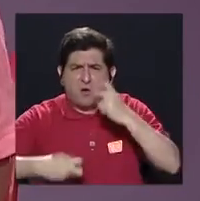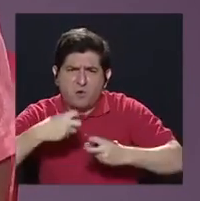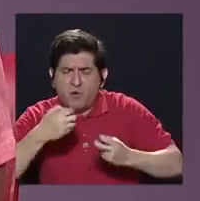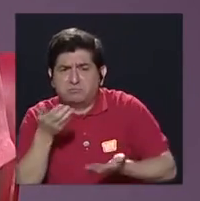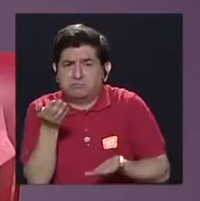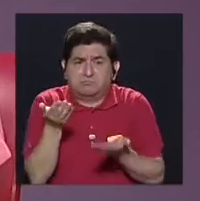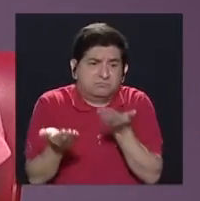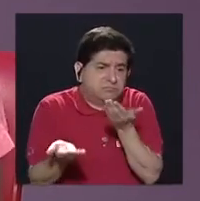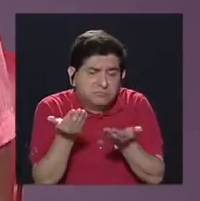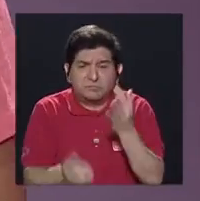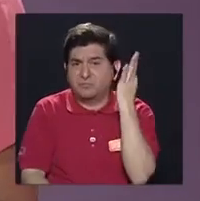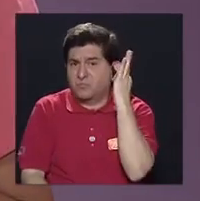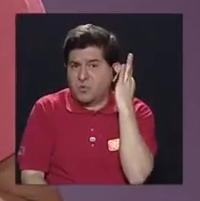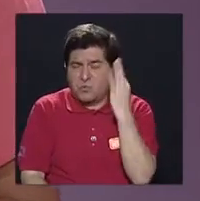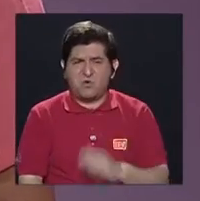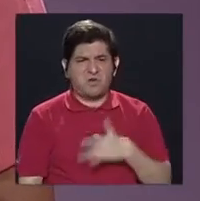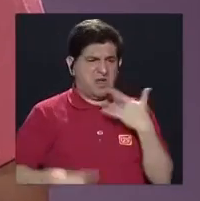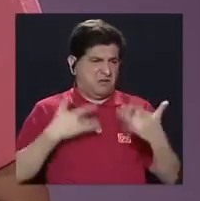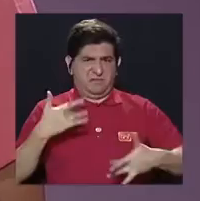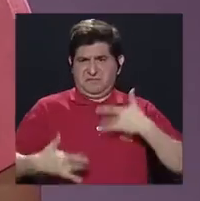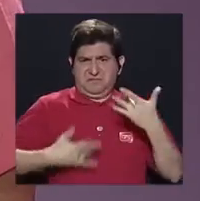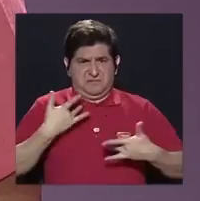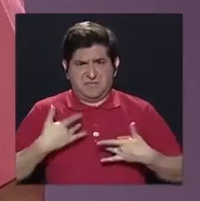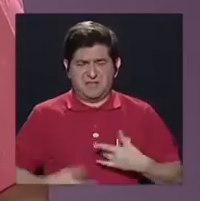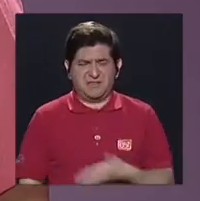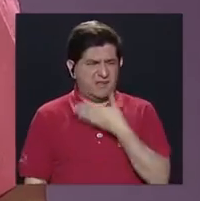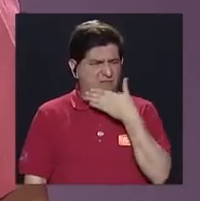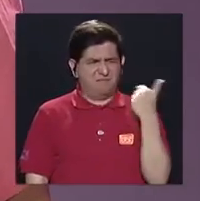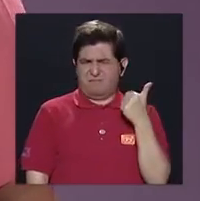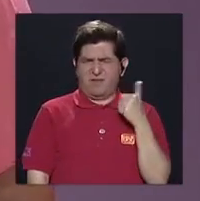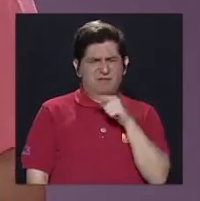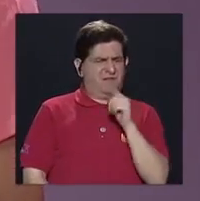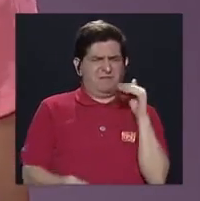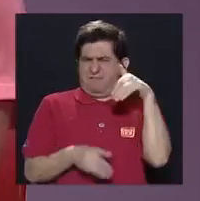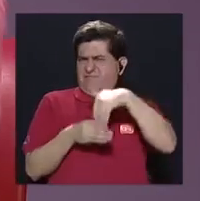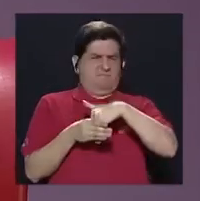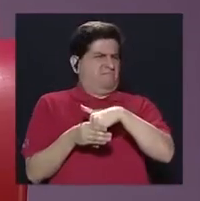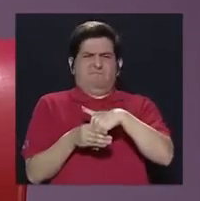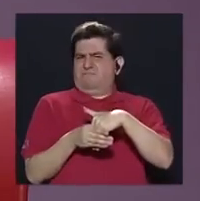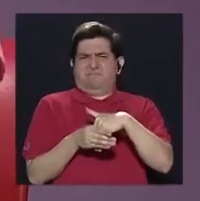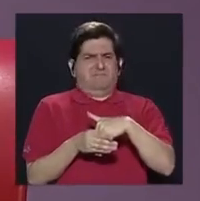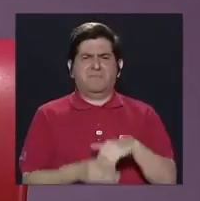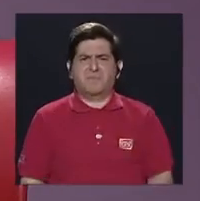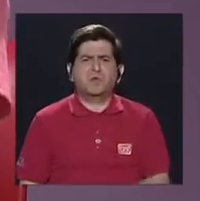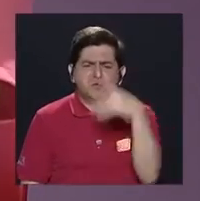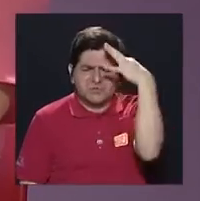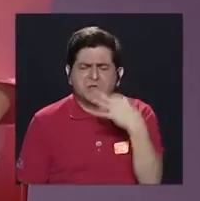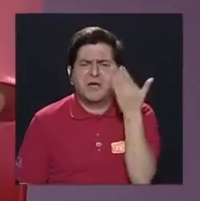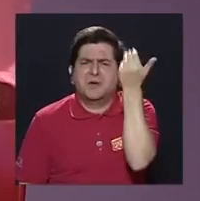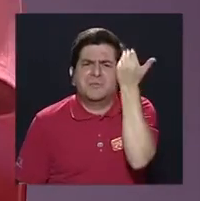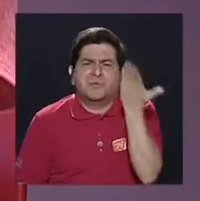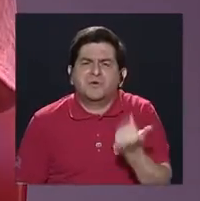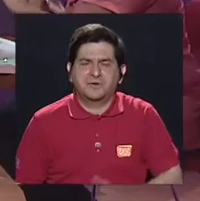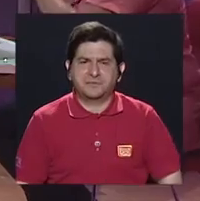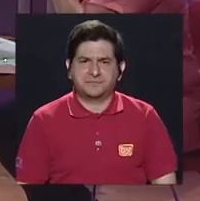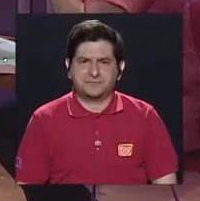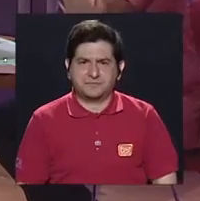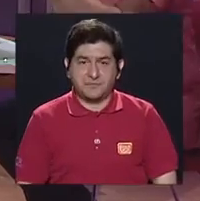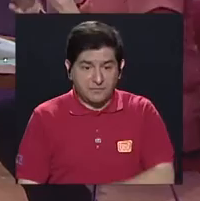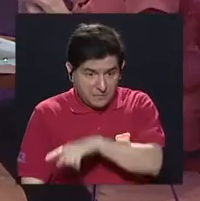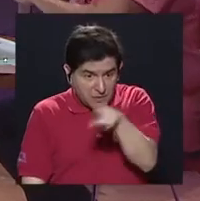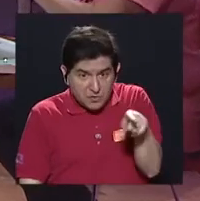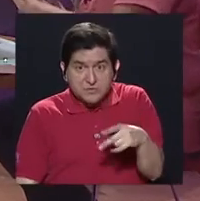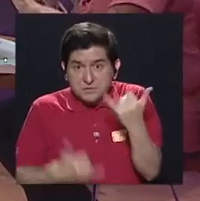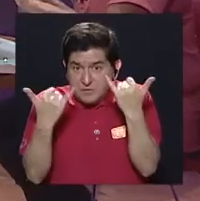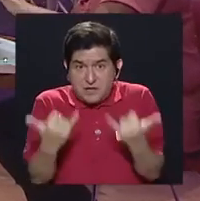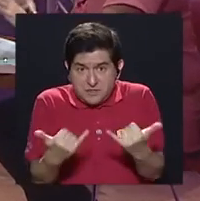de las mujeres que se sienten que mejor no se meten? ¿A qué lo atribuyen ustedes? Porque ustedes son